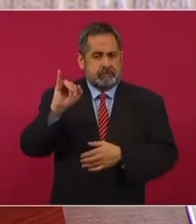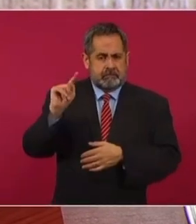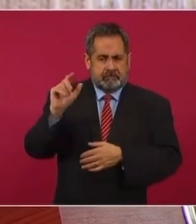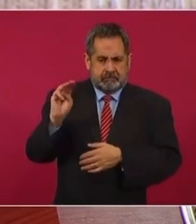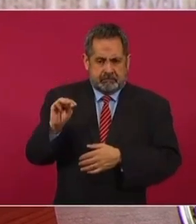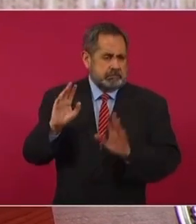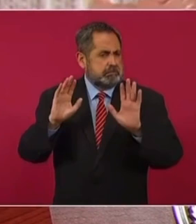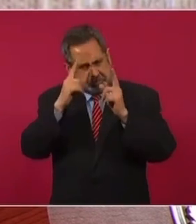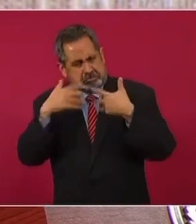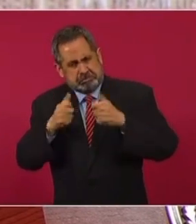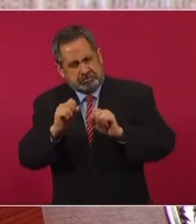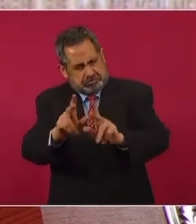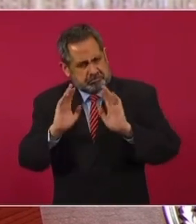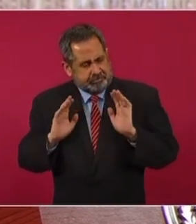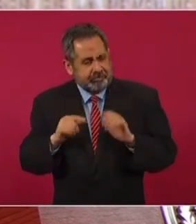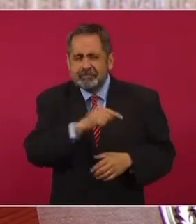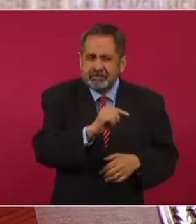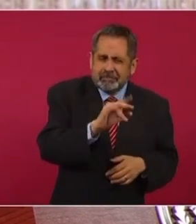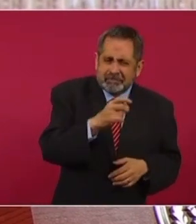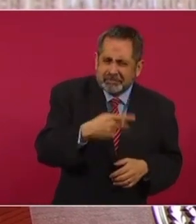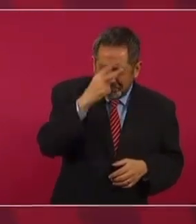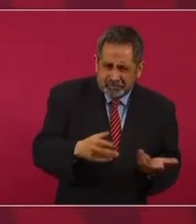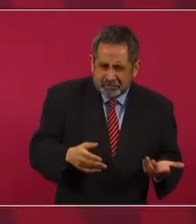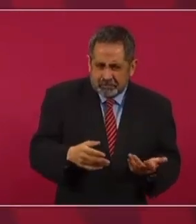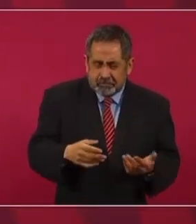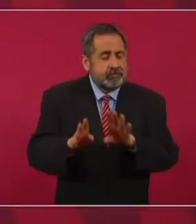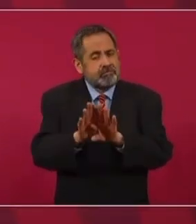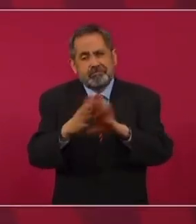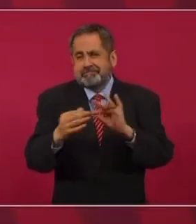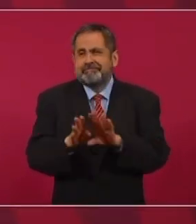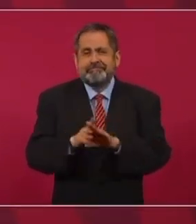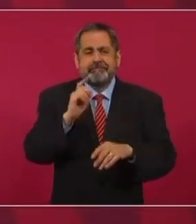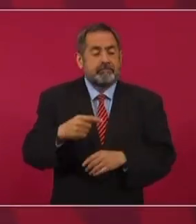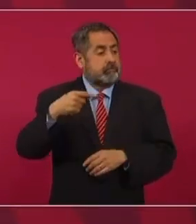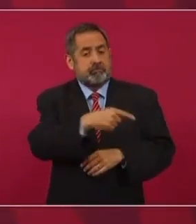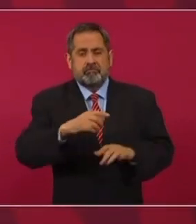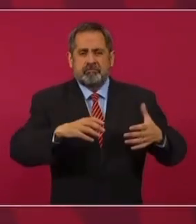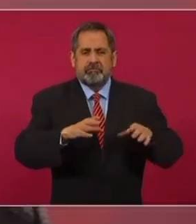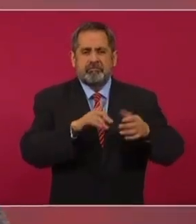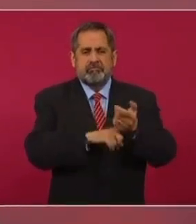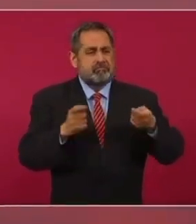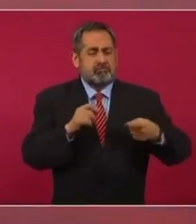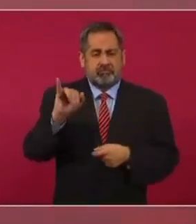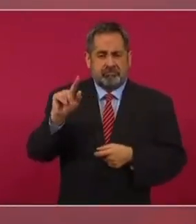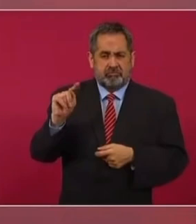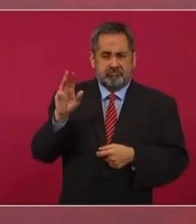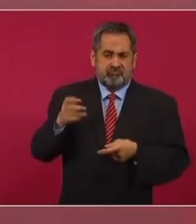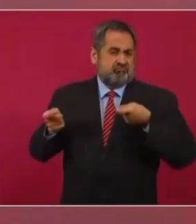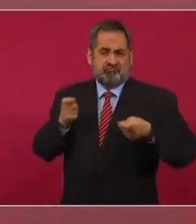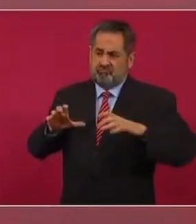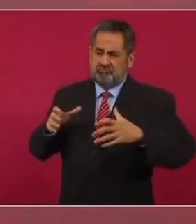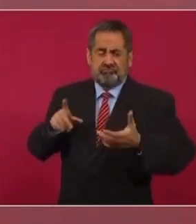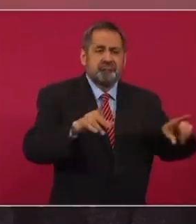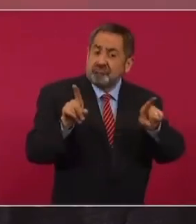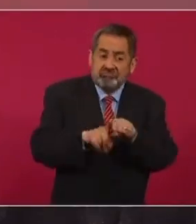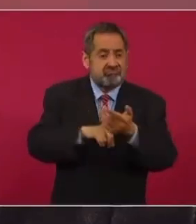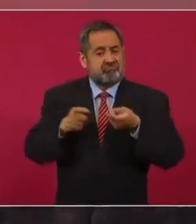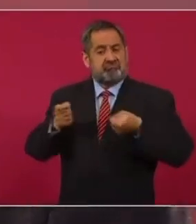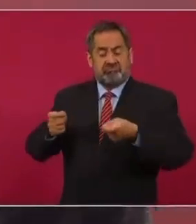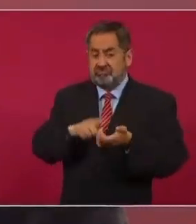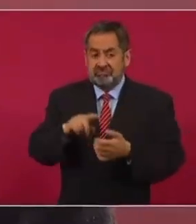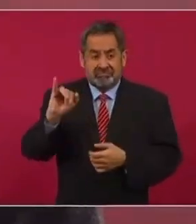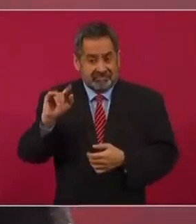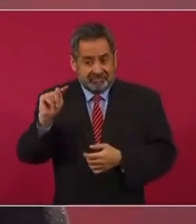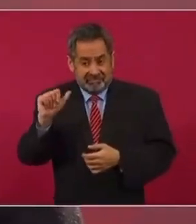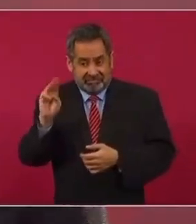se entiende. Un día vamos a hablar de eso. ¿Hasta dónde llegó el poder de Litán? Es como el poder de los medios. El